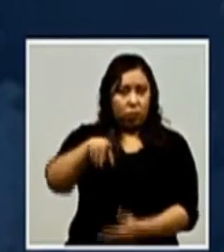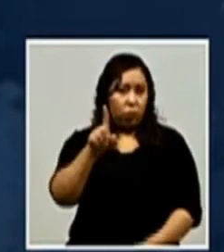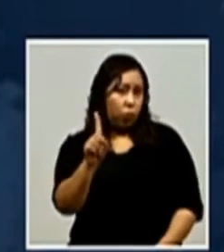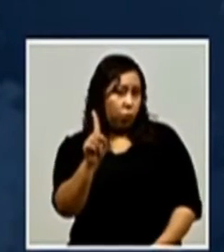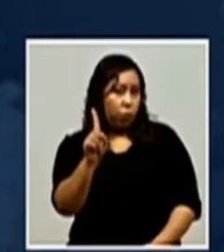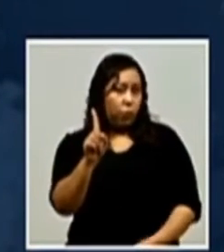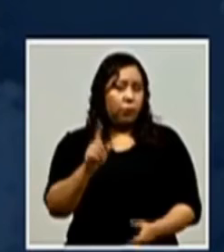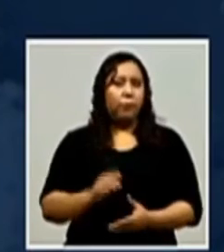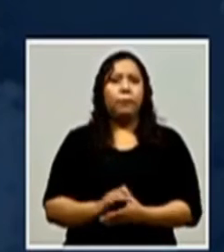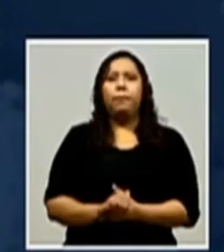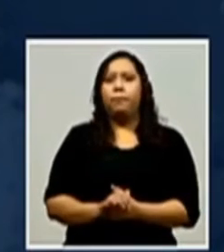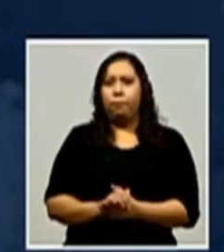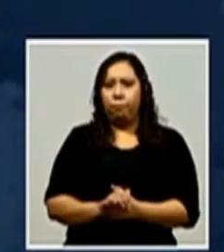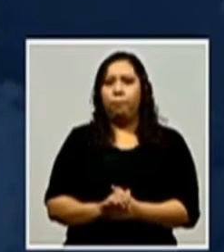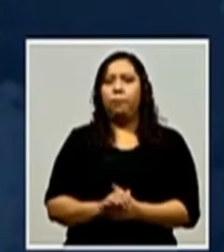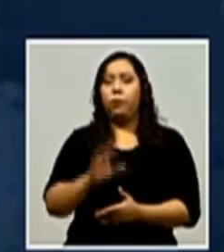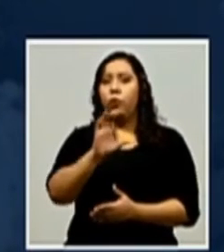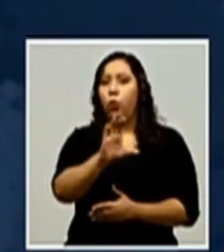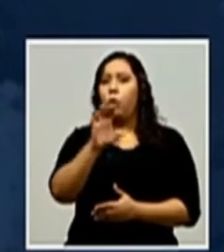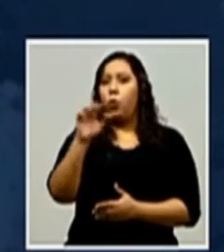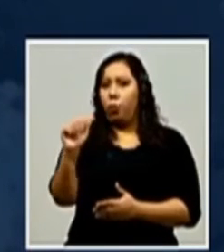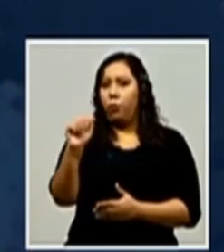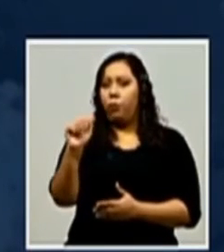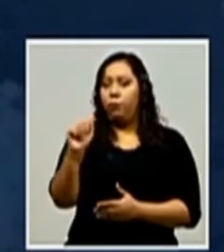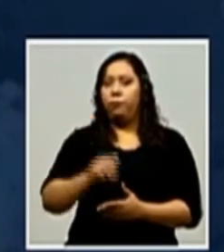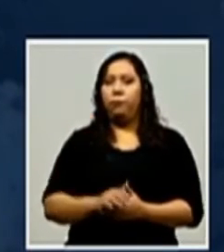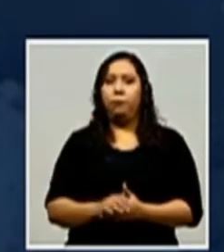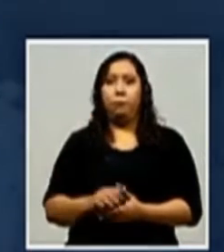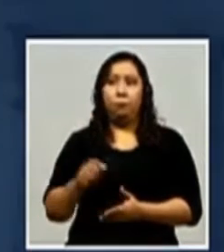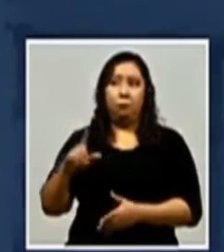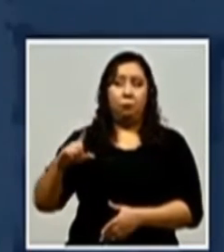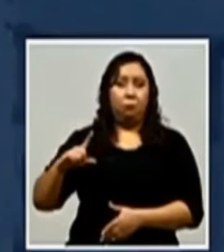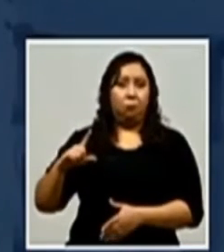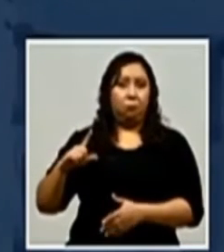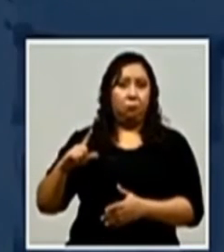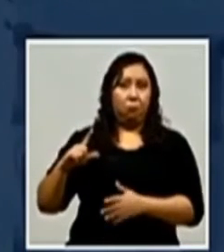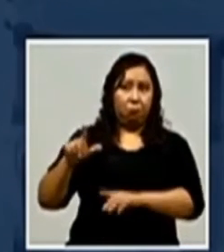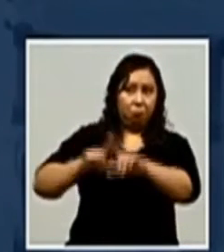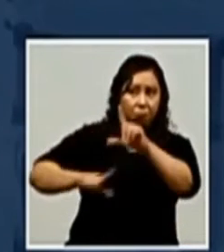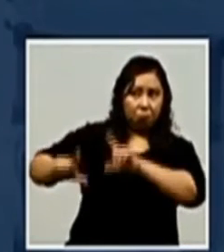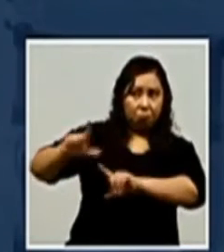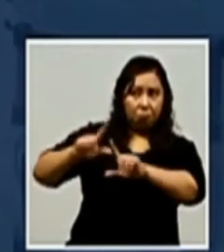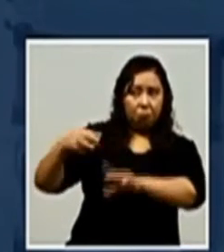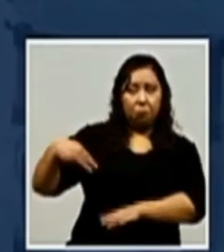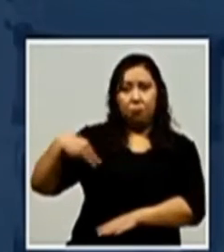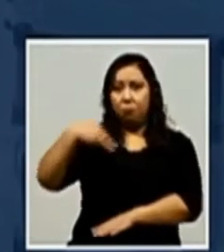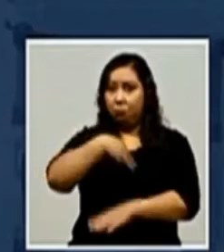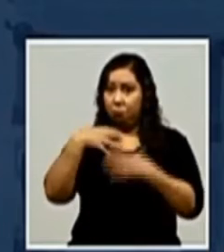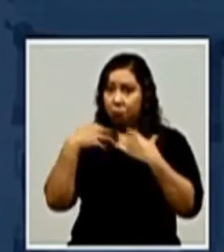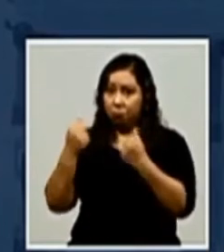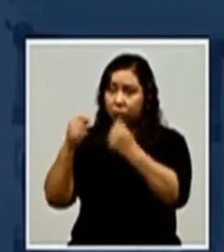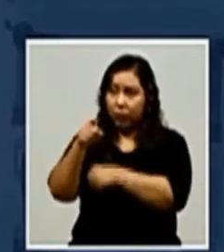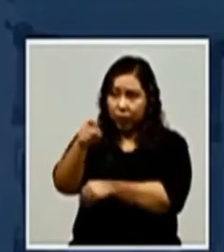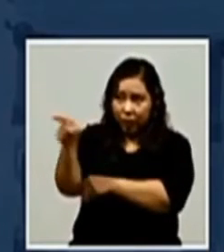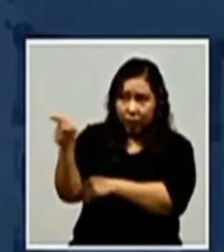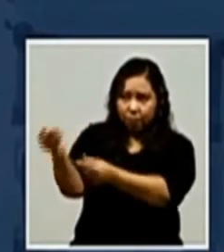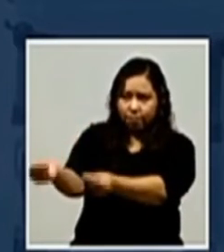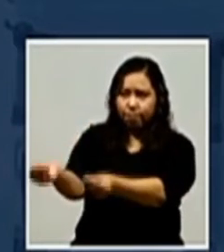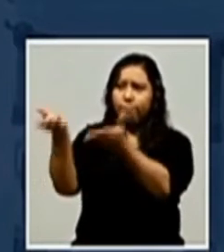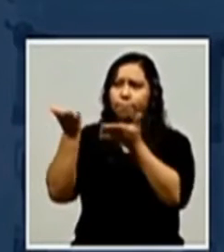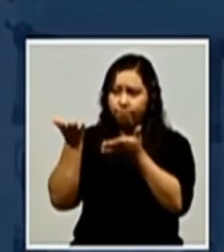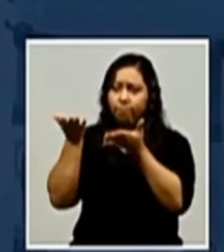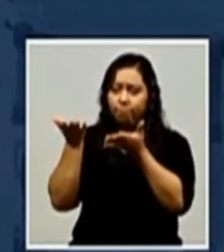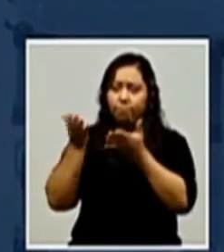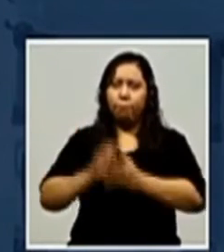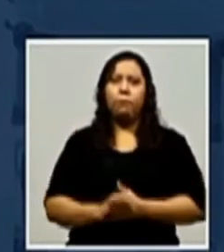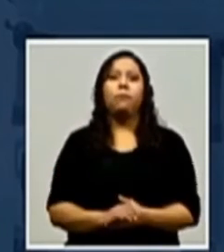compatriota en el departamento de Comayagua. La información que nos envía el Laboratorio Nacional de Virología de la Secretaría de Salud. En cuanto a las